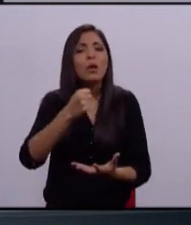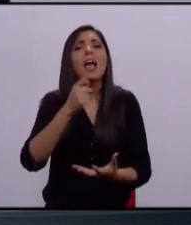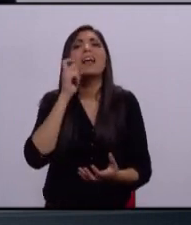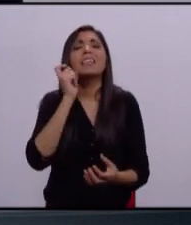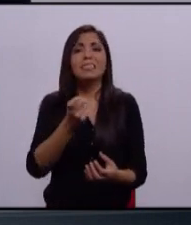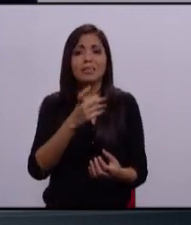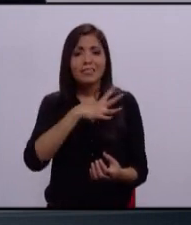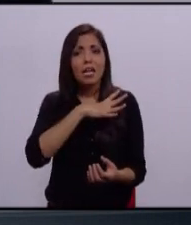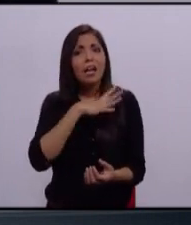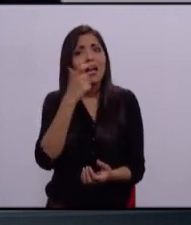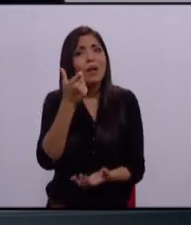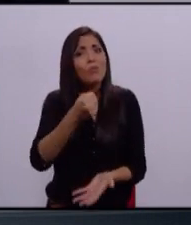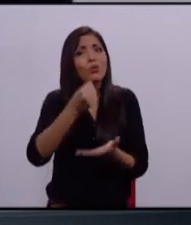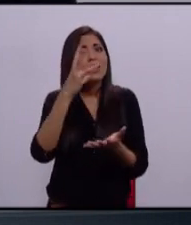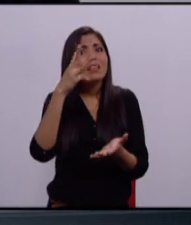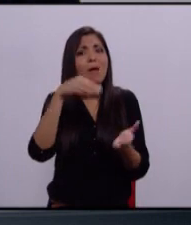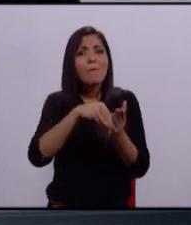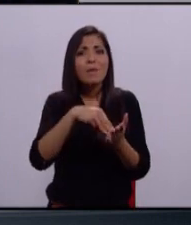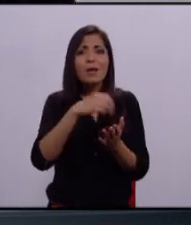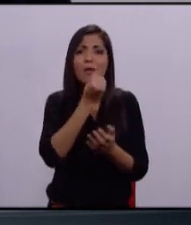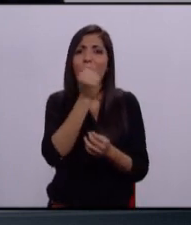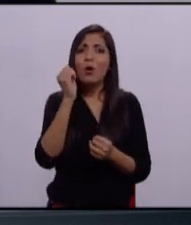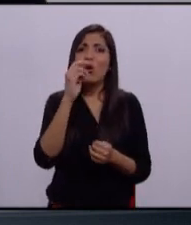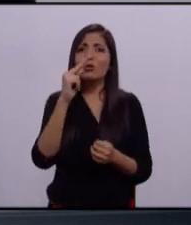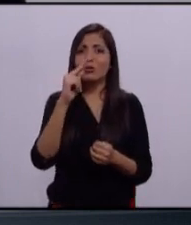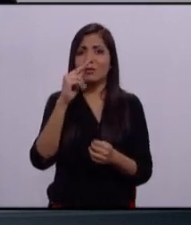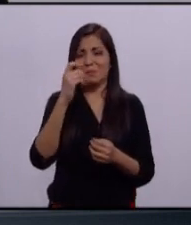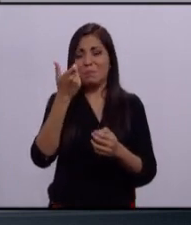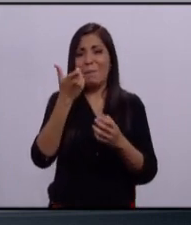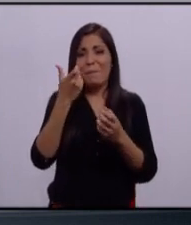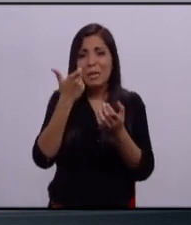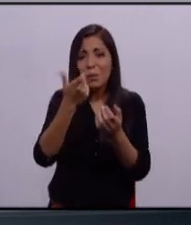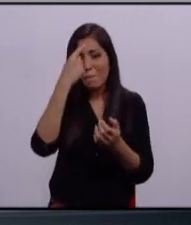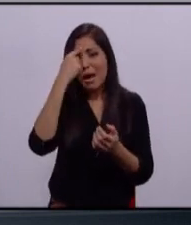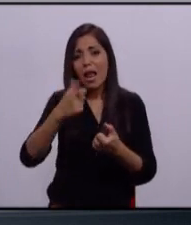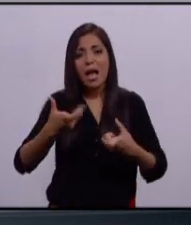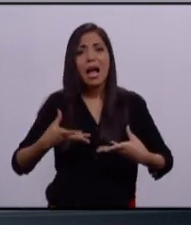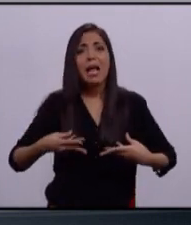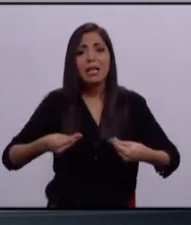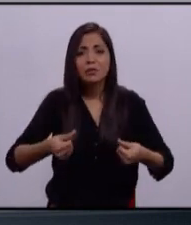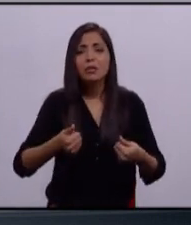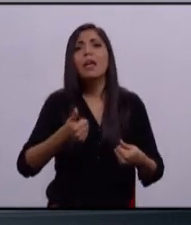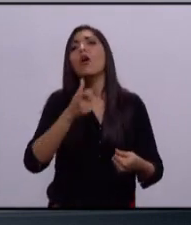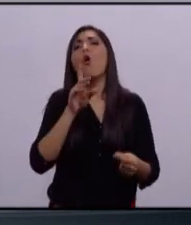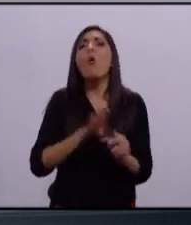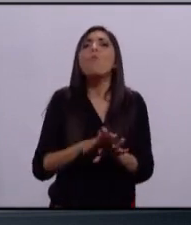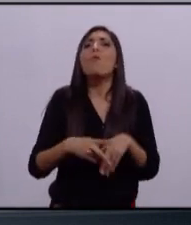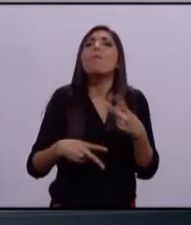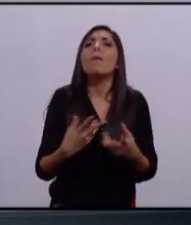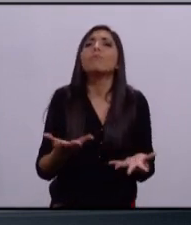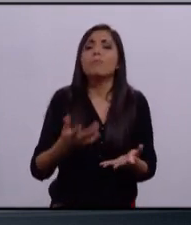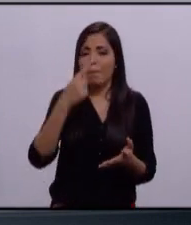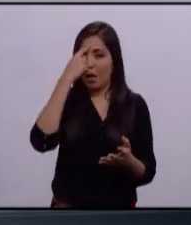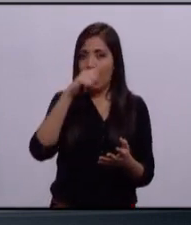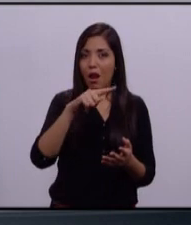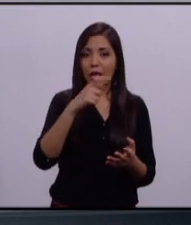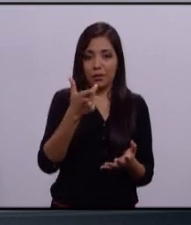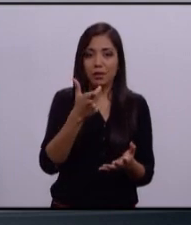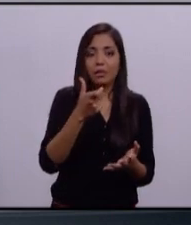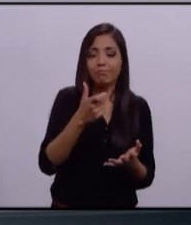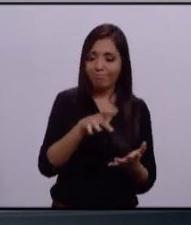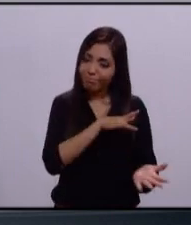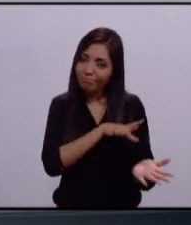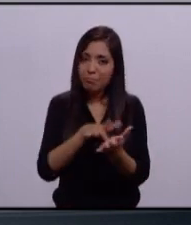tenemos 3.800 millones de pesos de gasto corriente. ¿Cómo lo vamos a hacer para resolver e invertir en